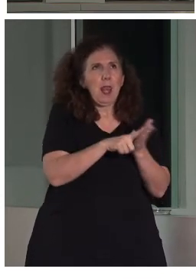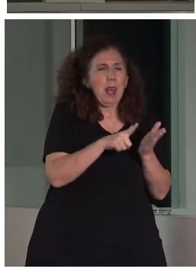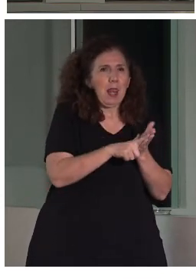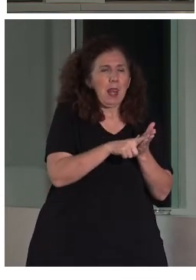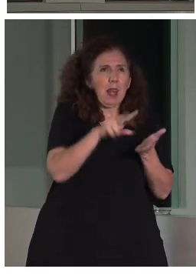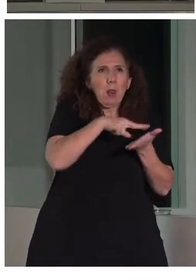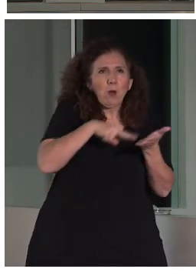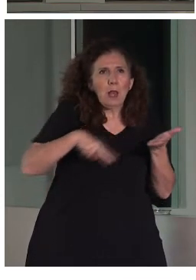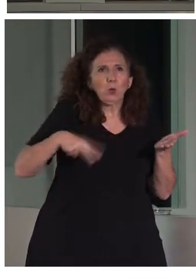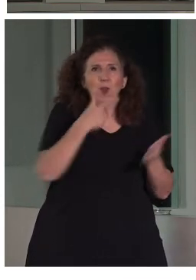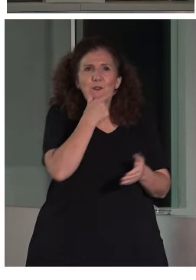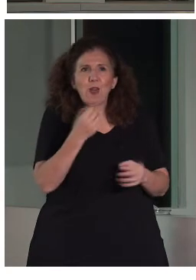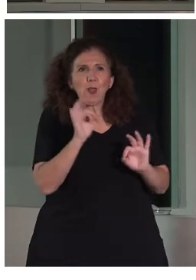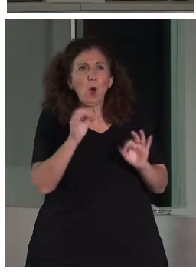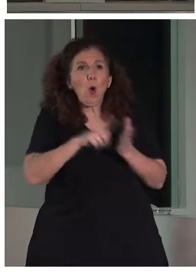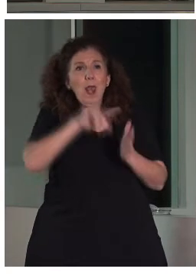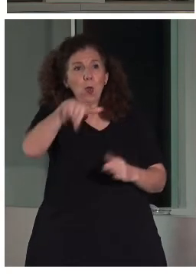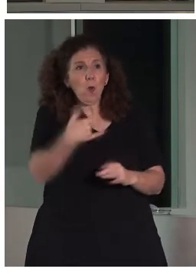a un lenguaje más claro.